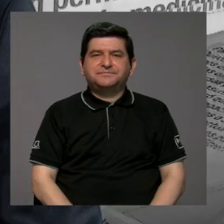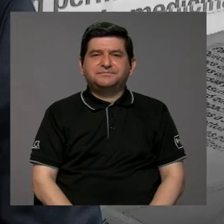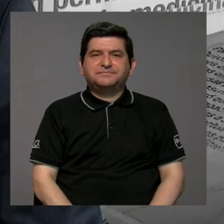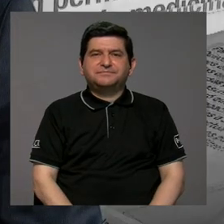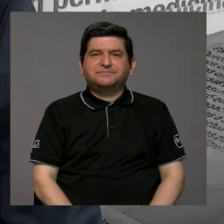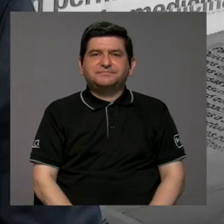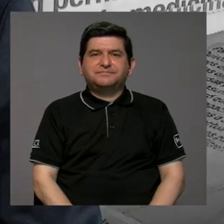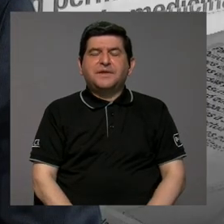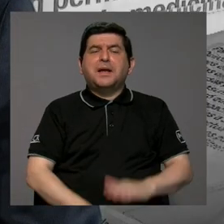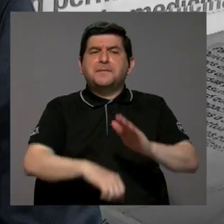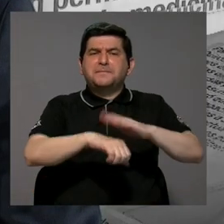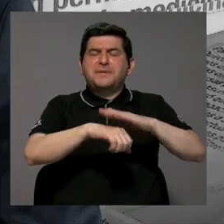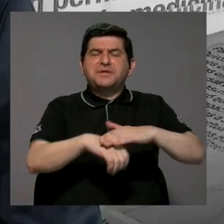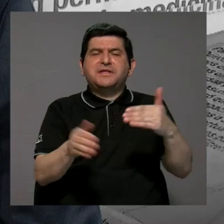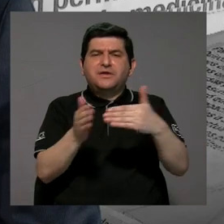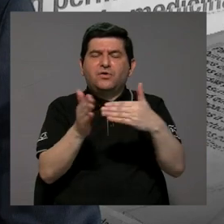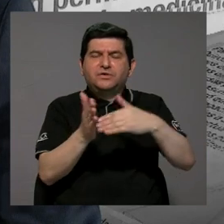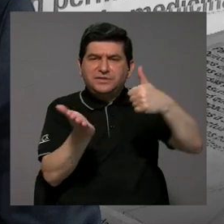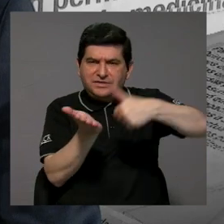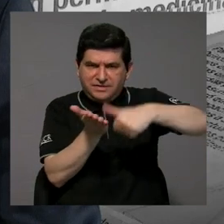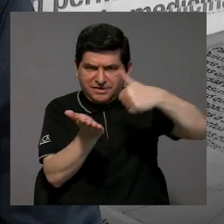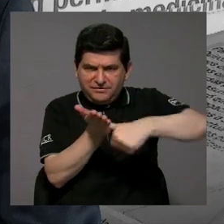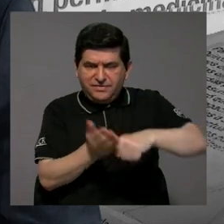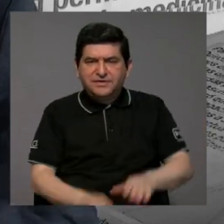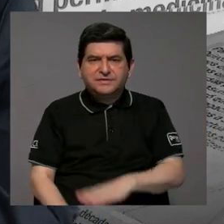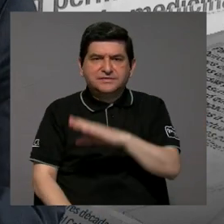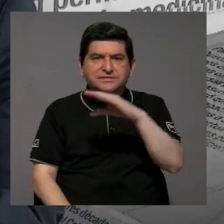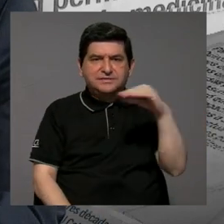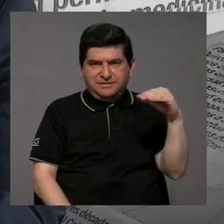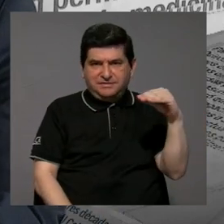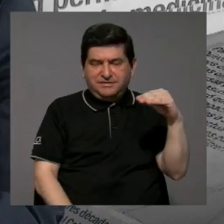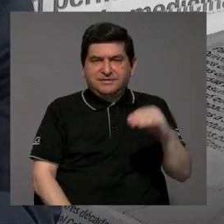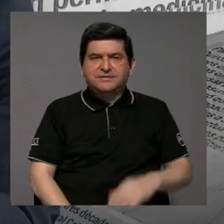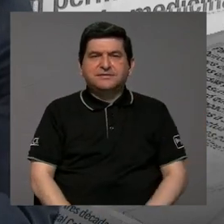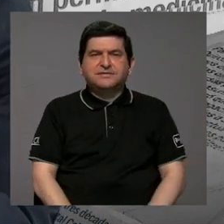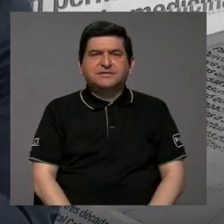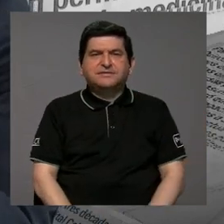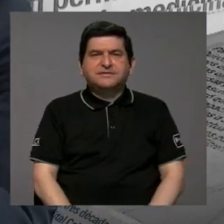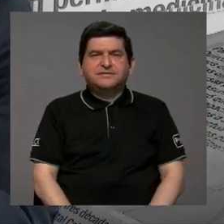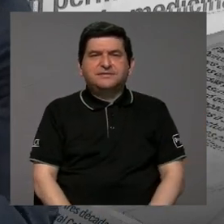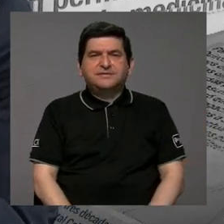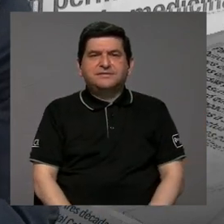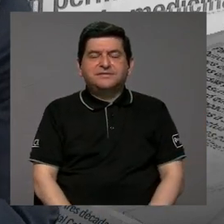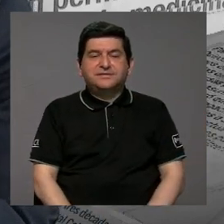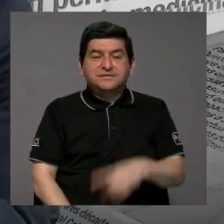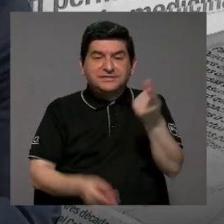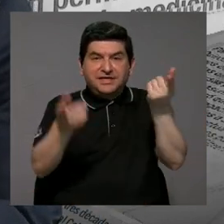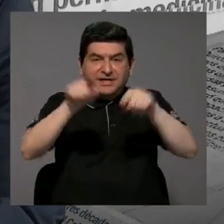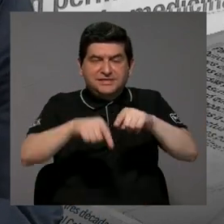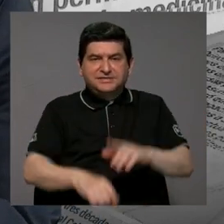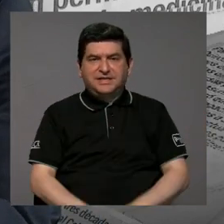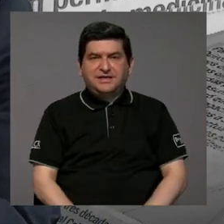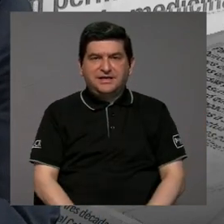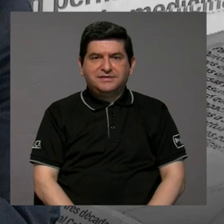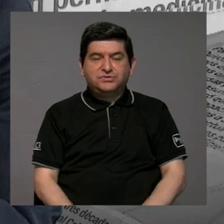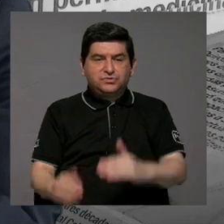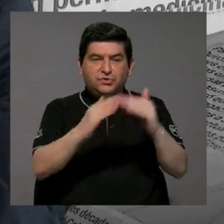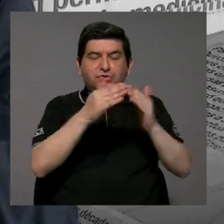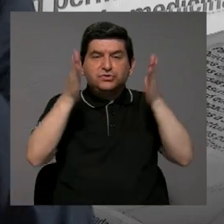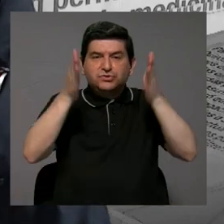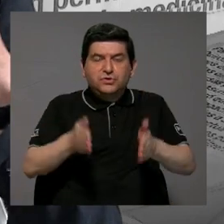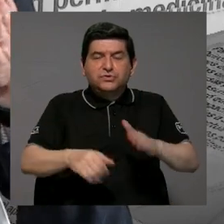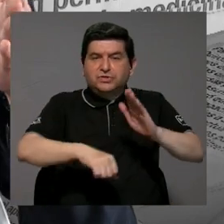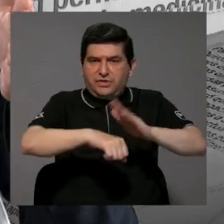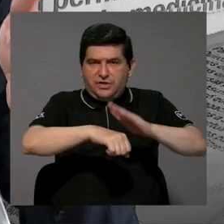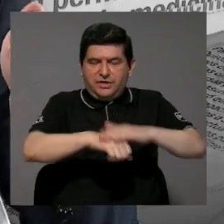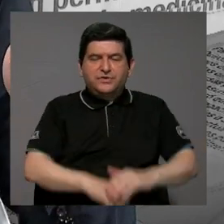permitiría la reelección y el mandato, si el soberano lo permite, es decir, si la ciudadanía lo permite,